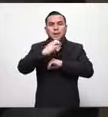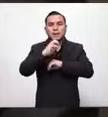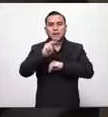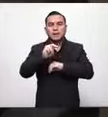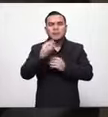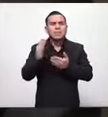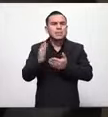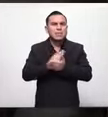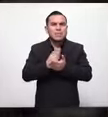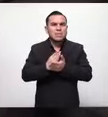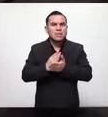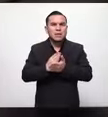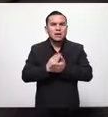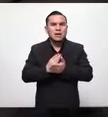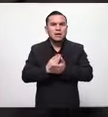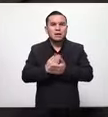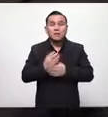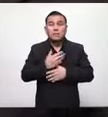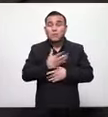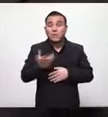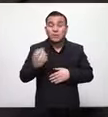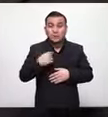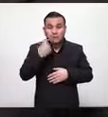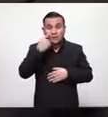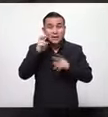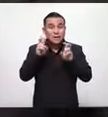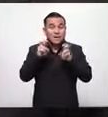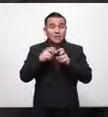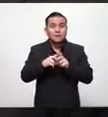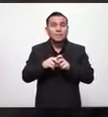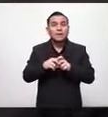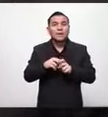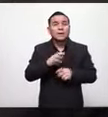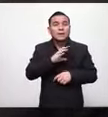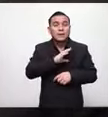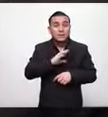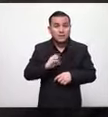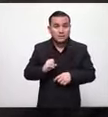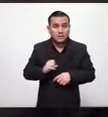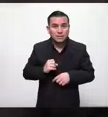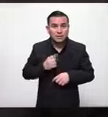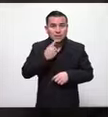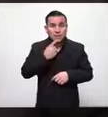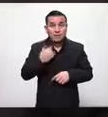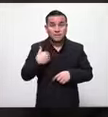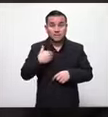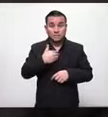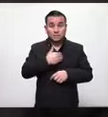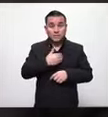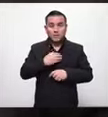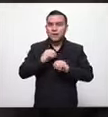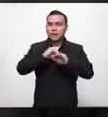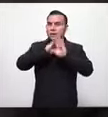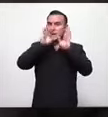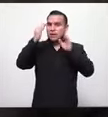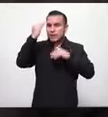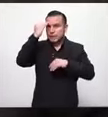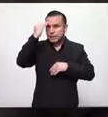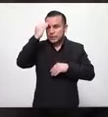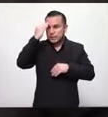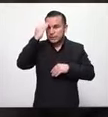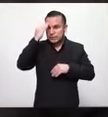hemos negado un tan solo voto viendo el tema del país señor ministro yo sé que estoy diciendo una verdad del tamaño de la catedral